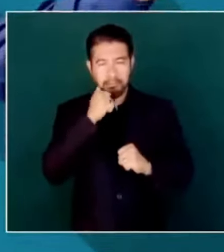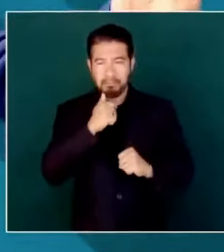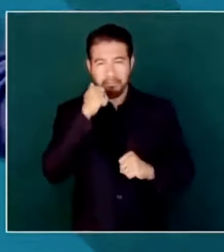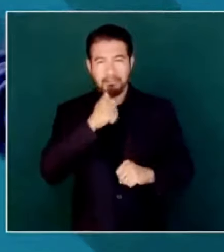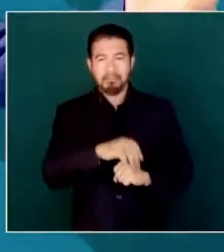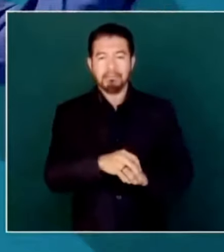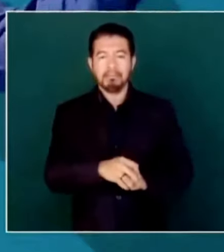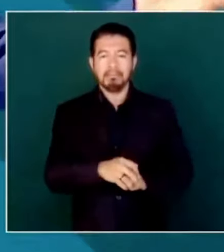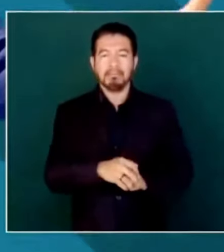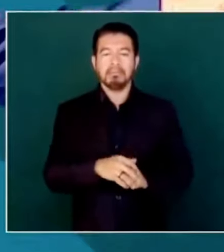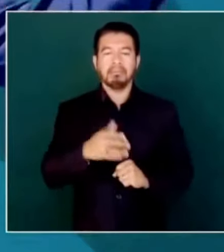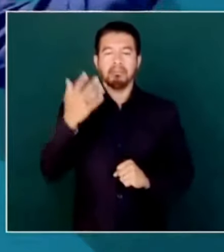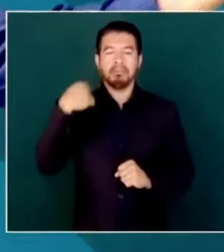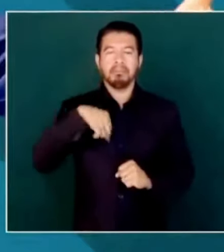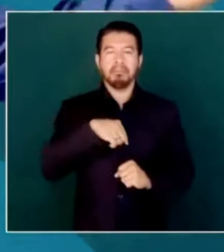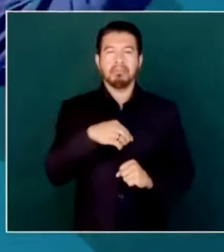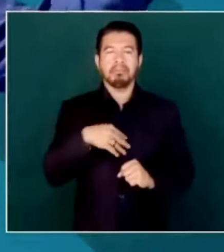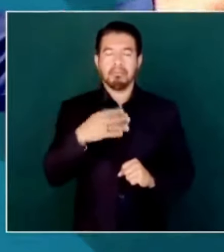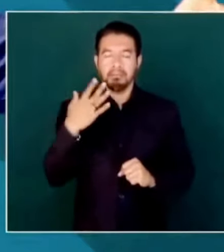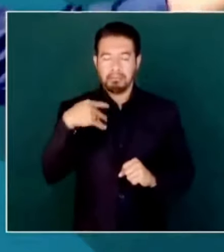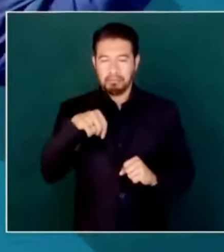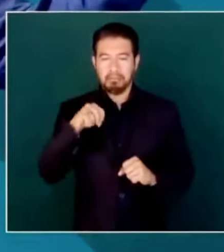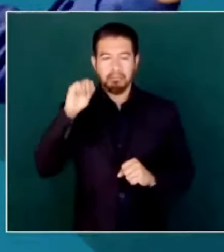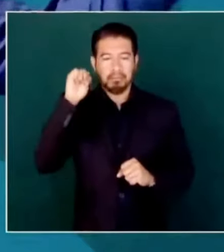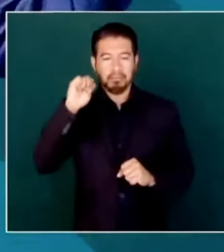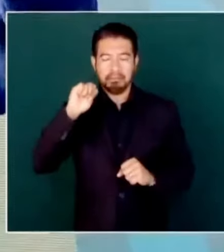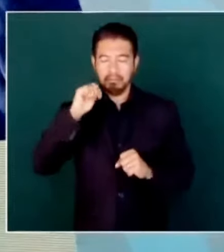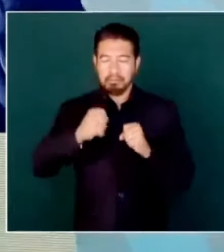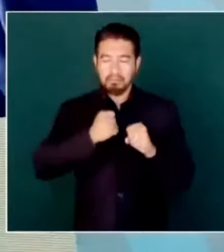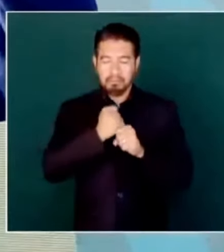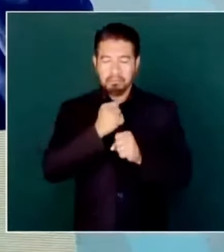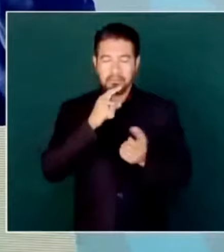manifestaciones en Tabasco, en el 88,